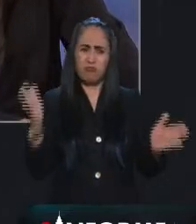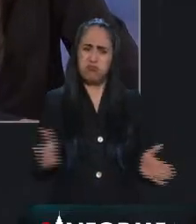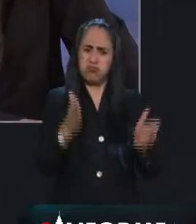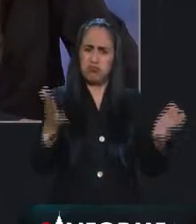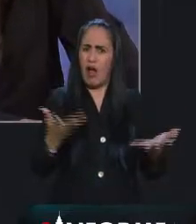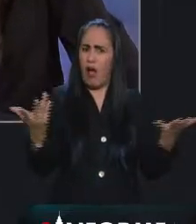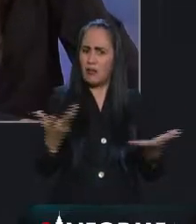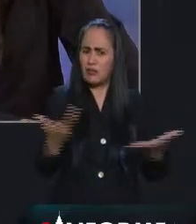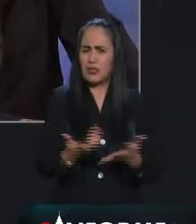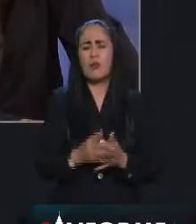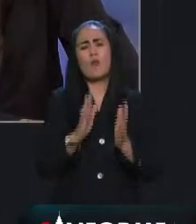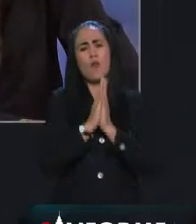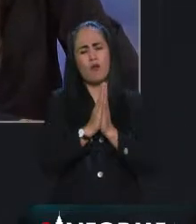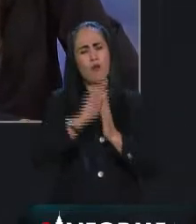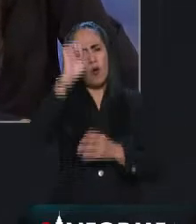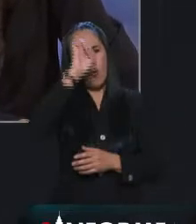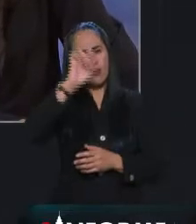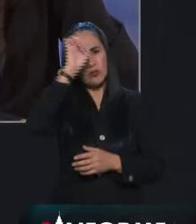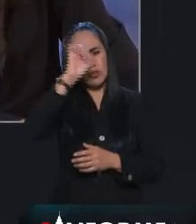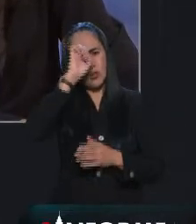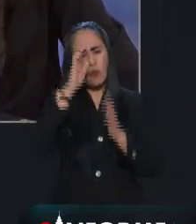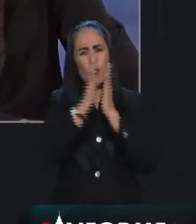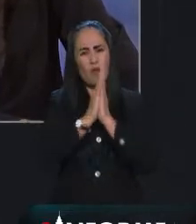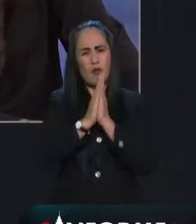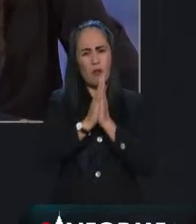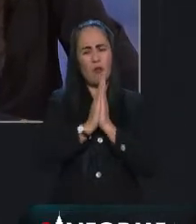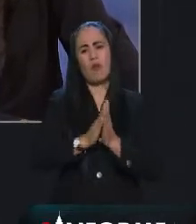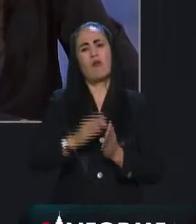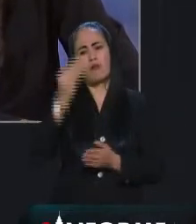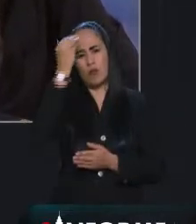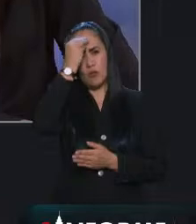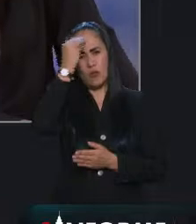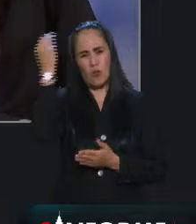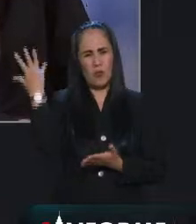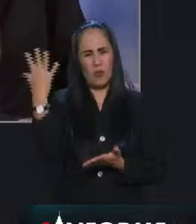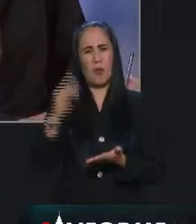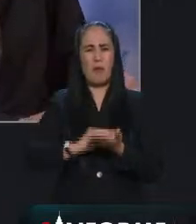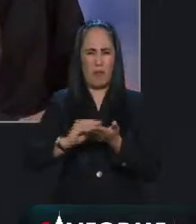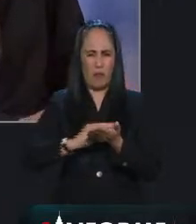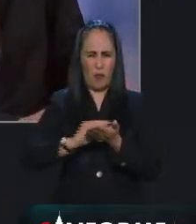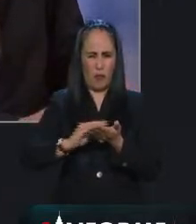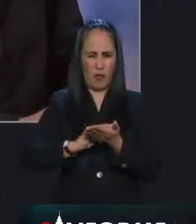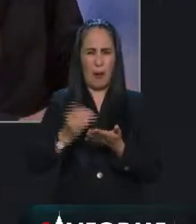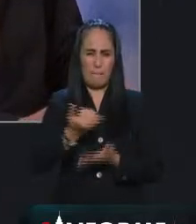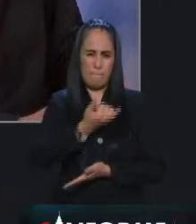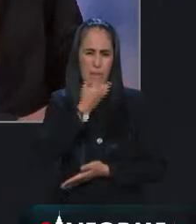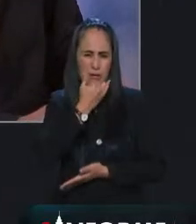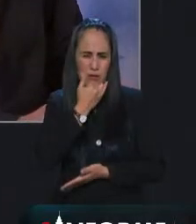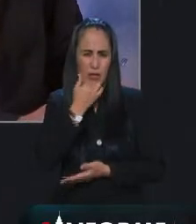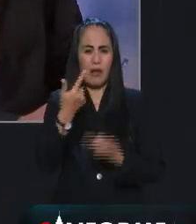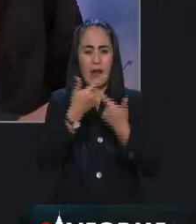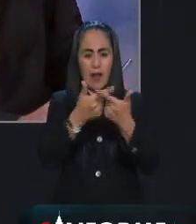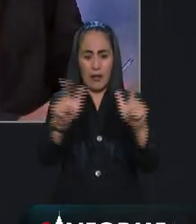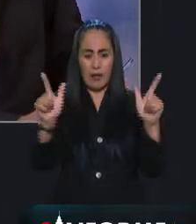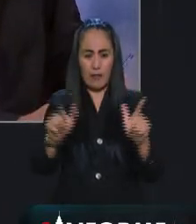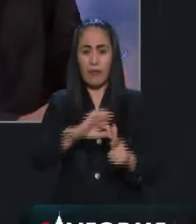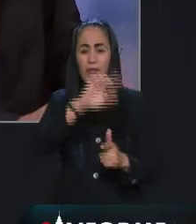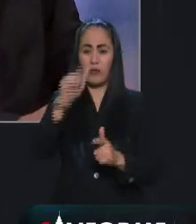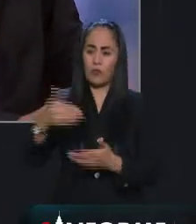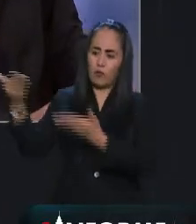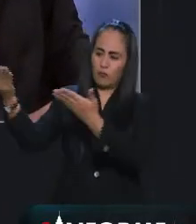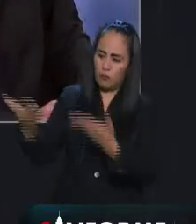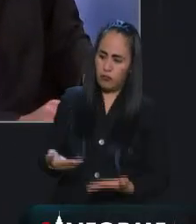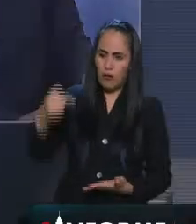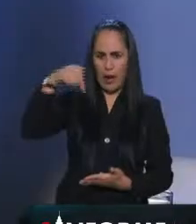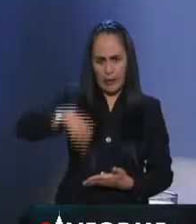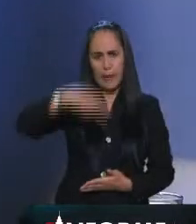sugerió que se le otorgase el indulto presidencial para poder ser liberado y posteriormente recibido en México en calidad de